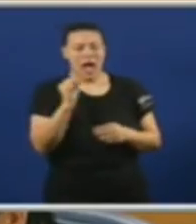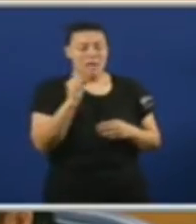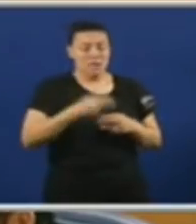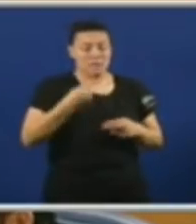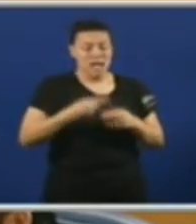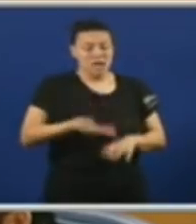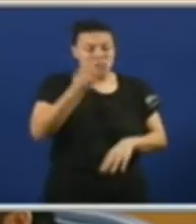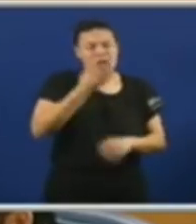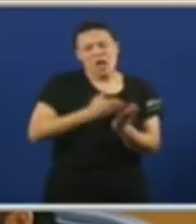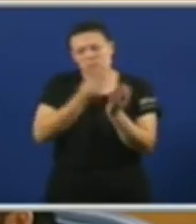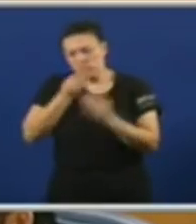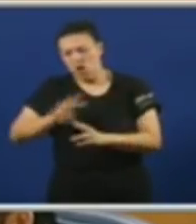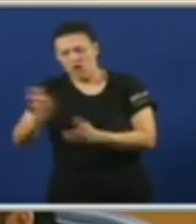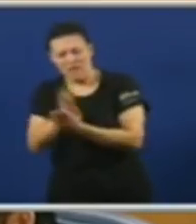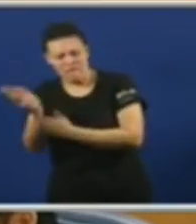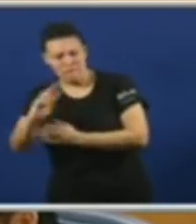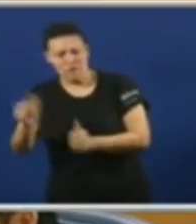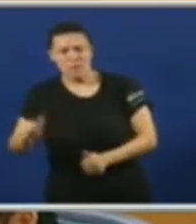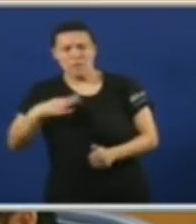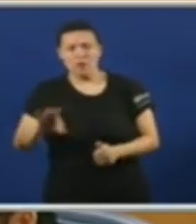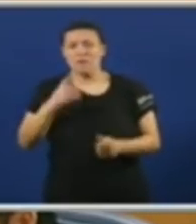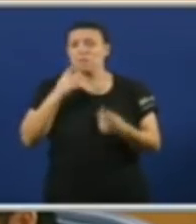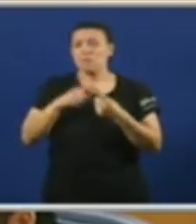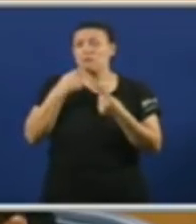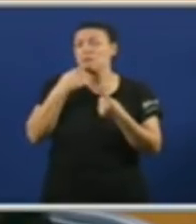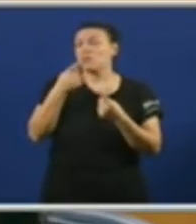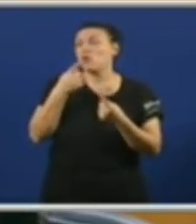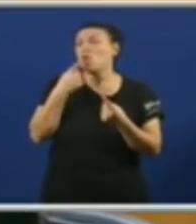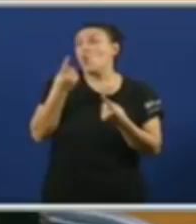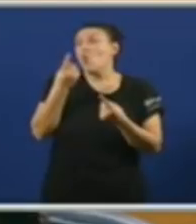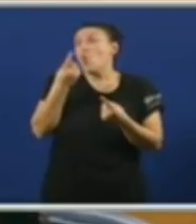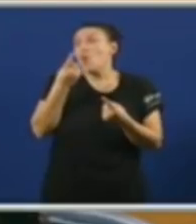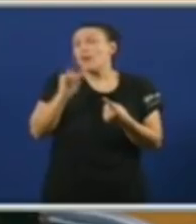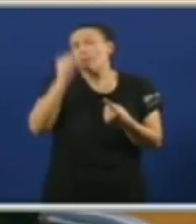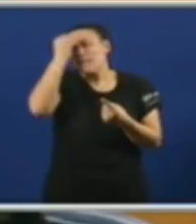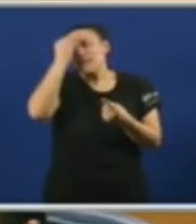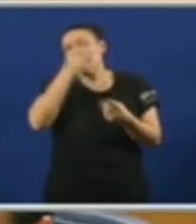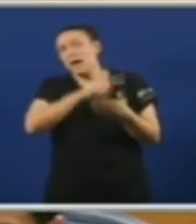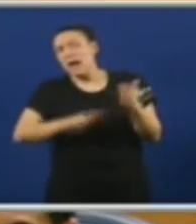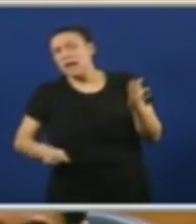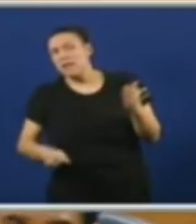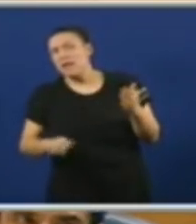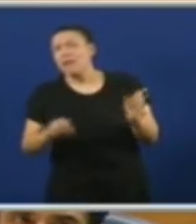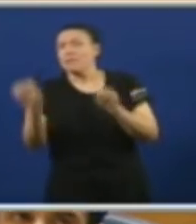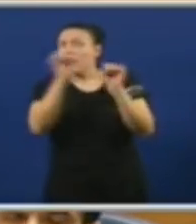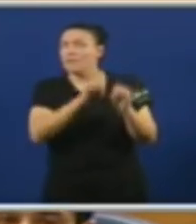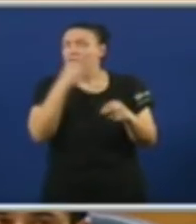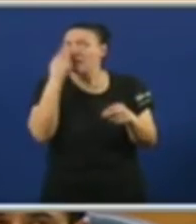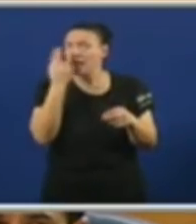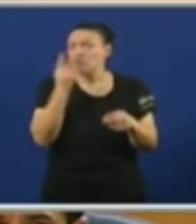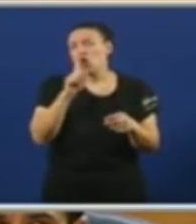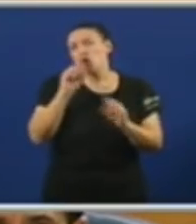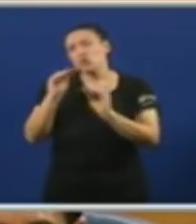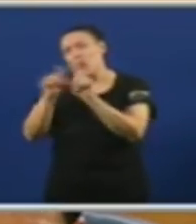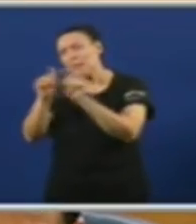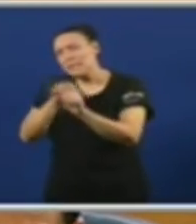Os galegos e as galegas Hai unha primeira alternativa Que significa Que por unha vez Pensen en Galiza E non nos beneficios de Audasa Porque